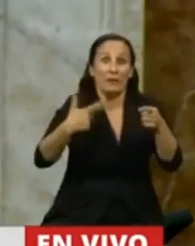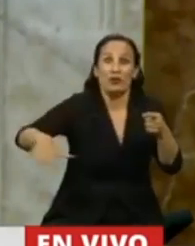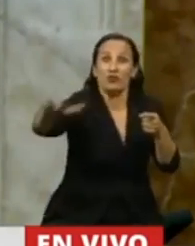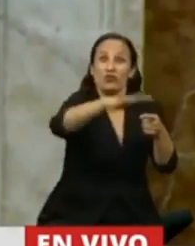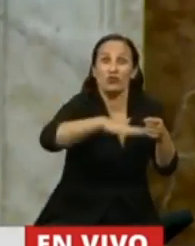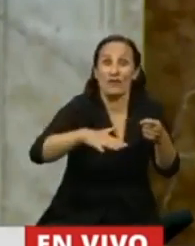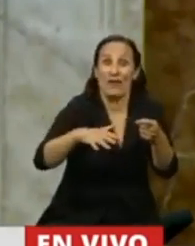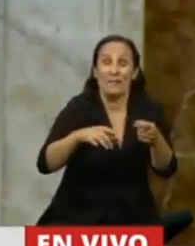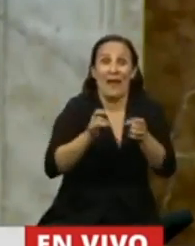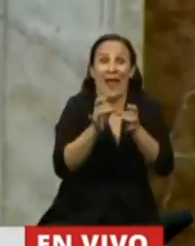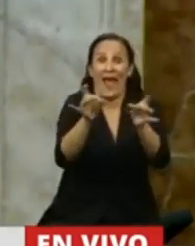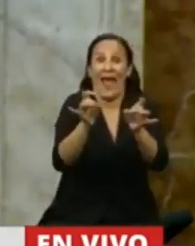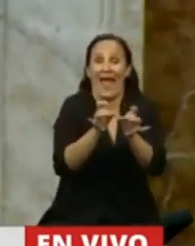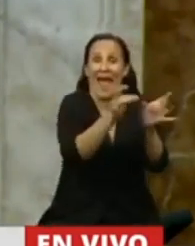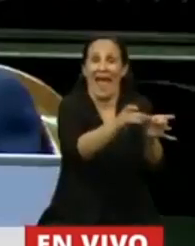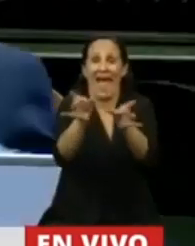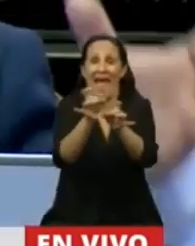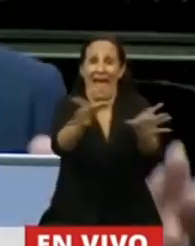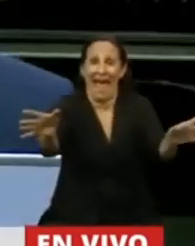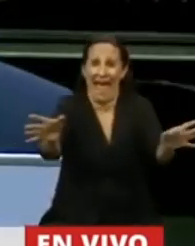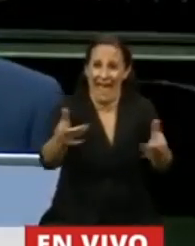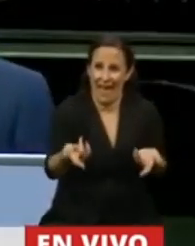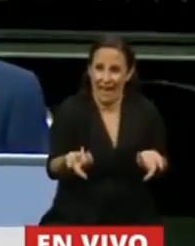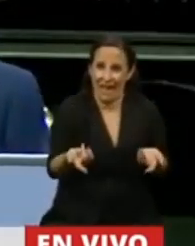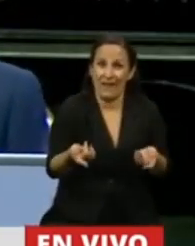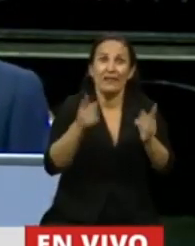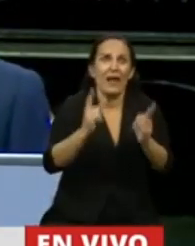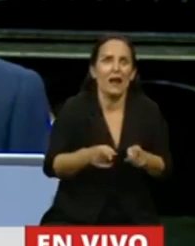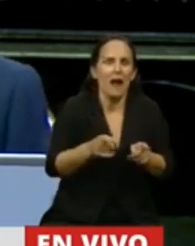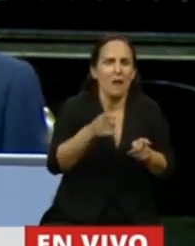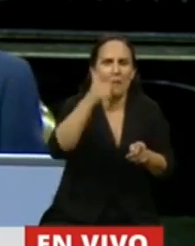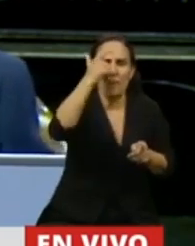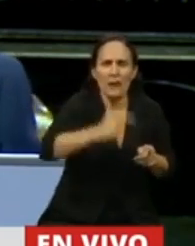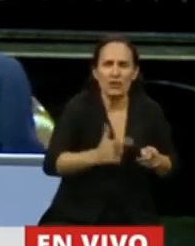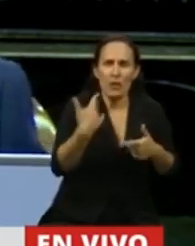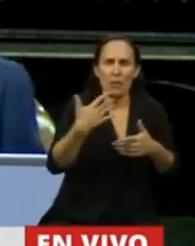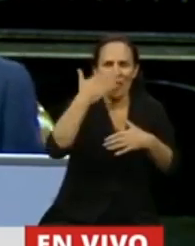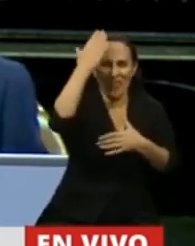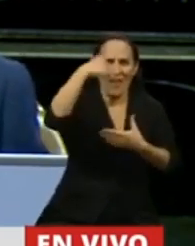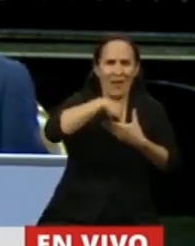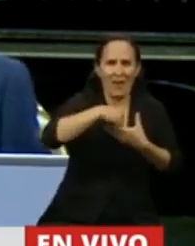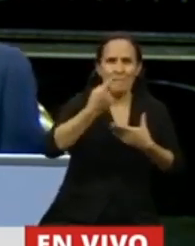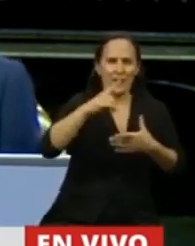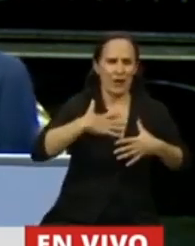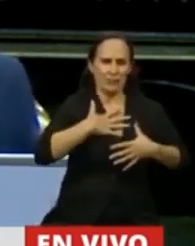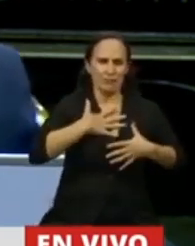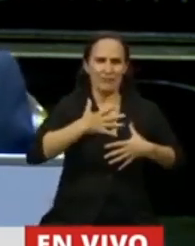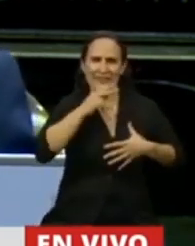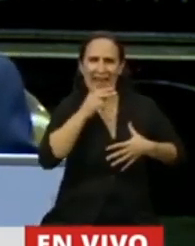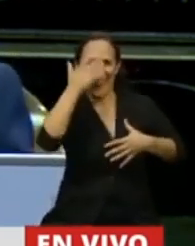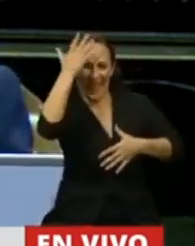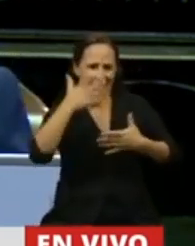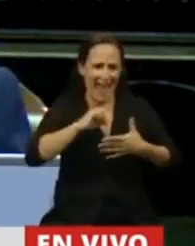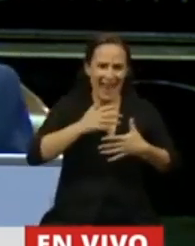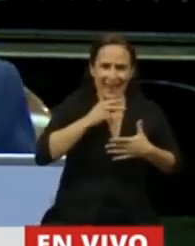contagiemos, vayamos a matar a otros, encima hay asintomáticos, que es una cosa nueva. Entonces, en un estado